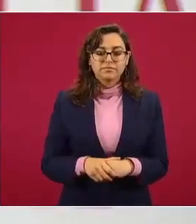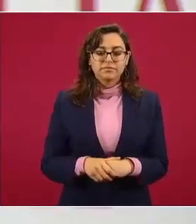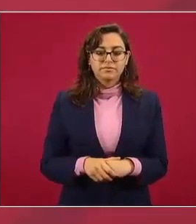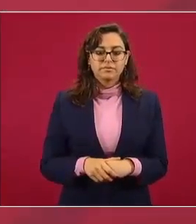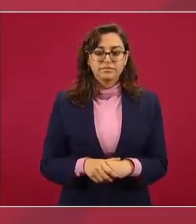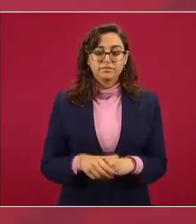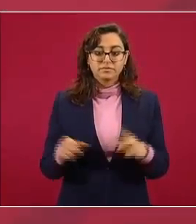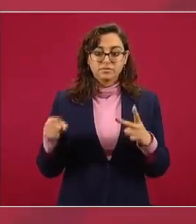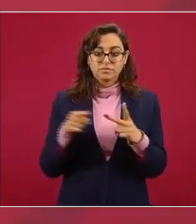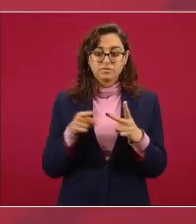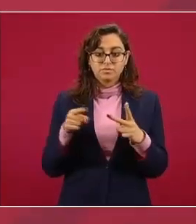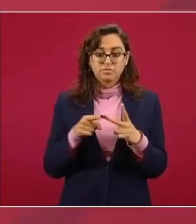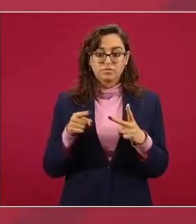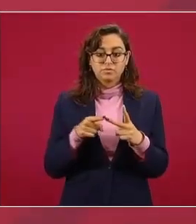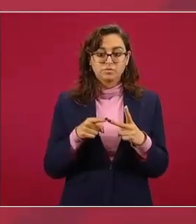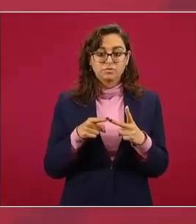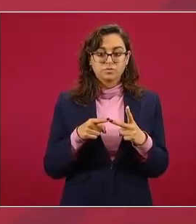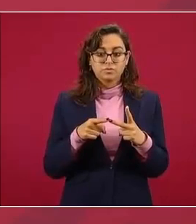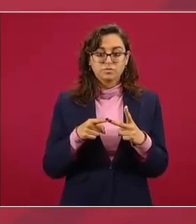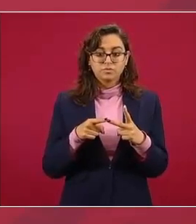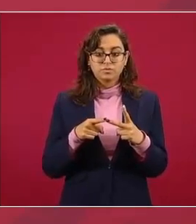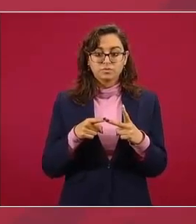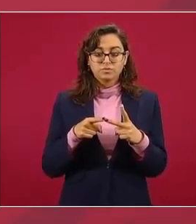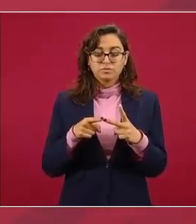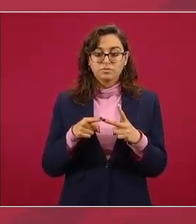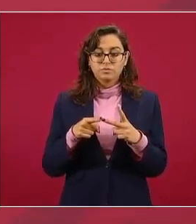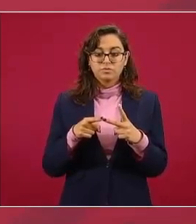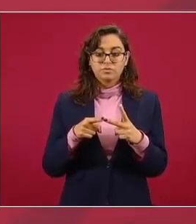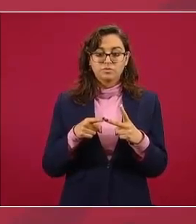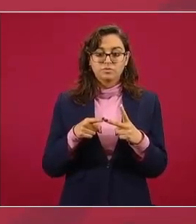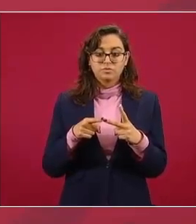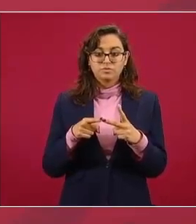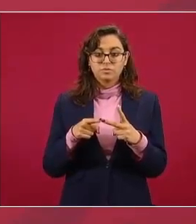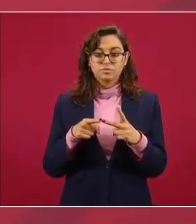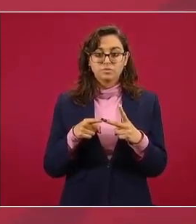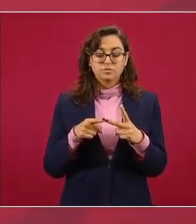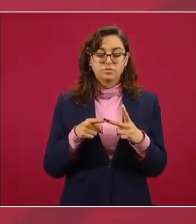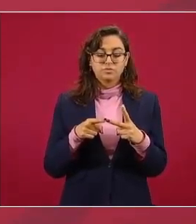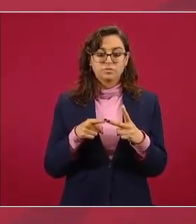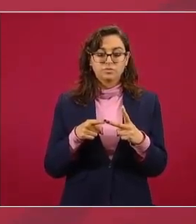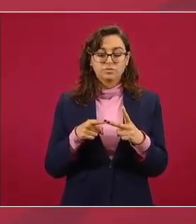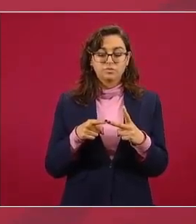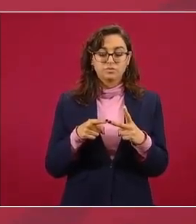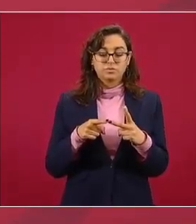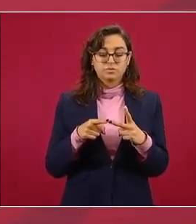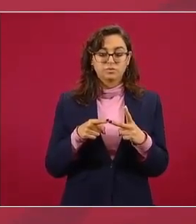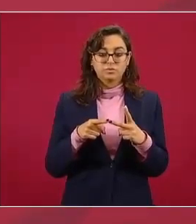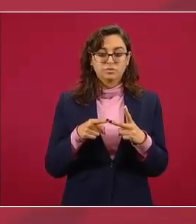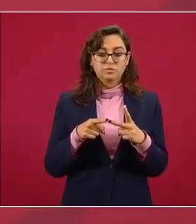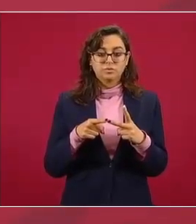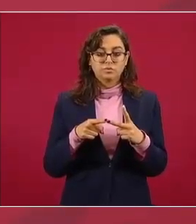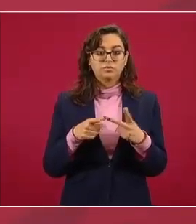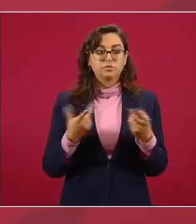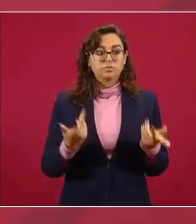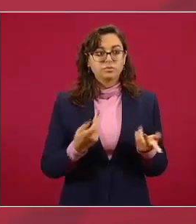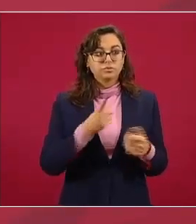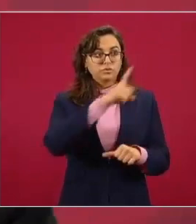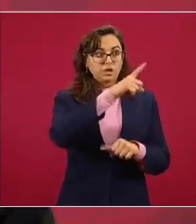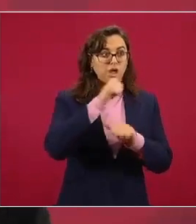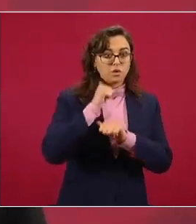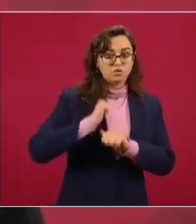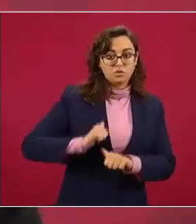el otro pilar es la confianza entre las autoridades